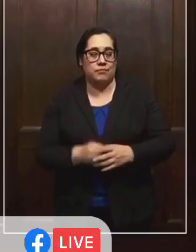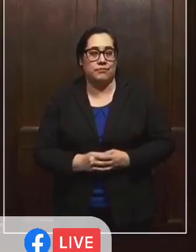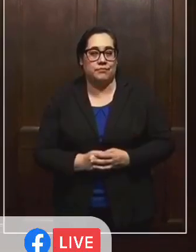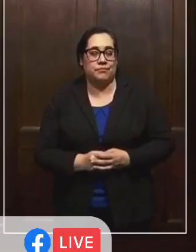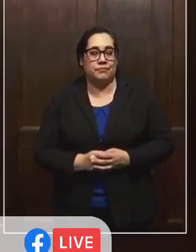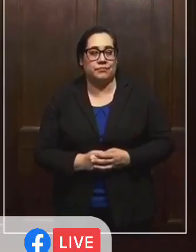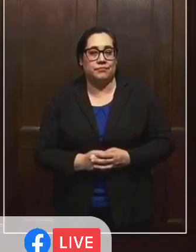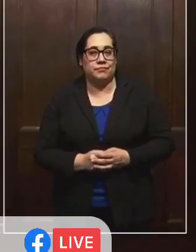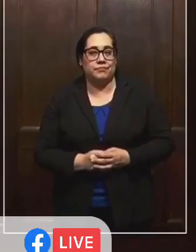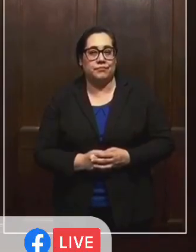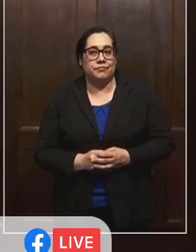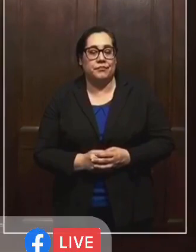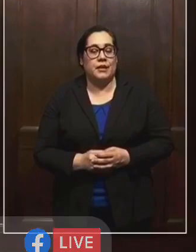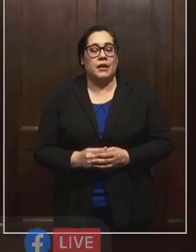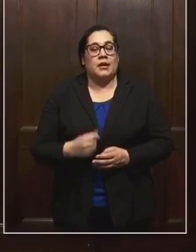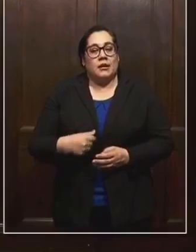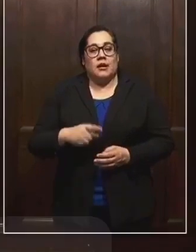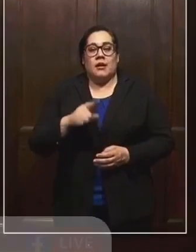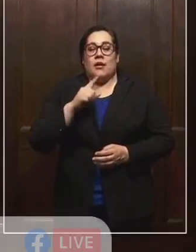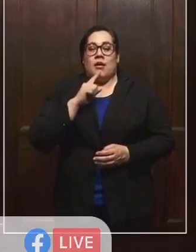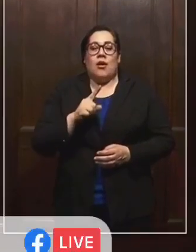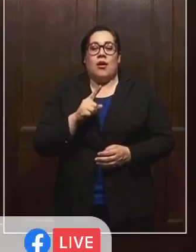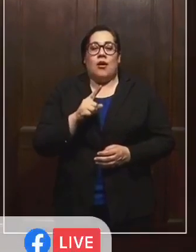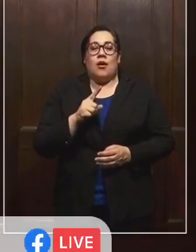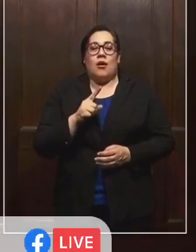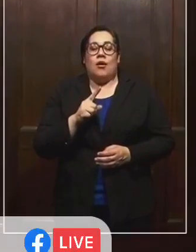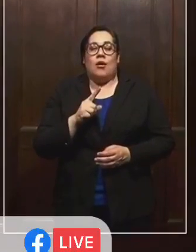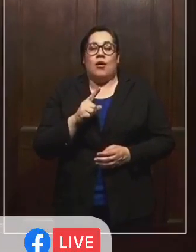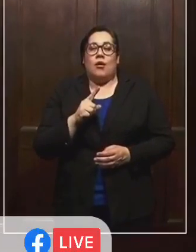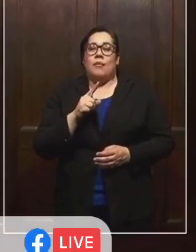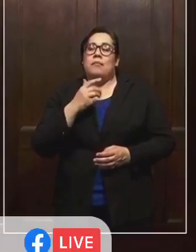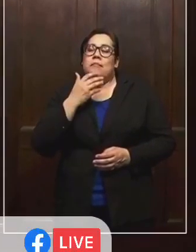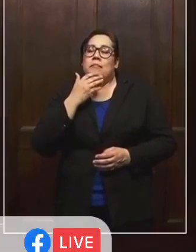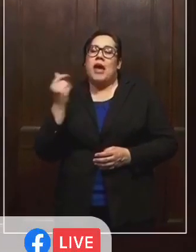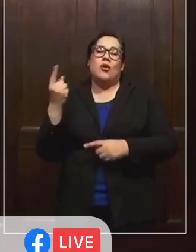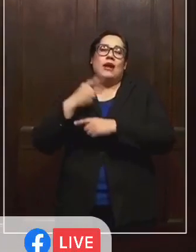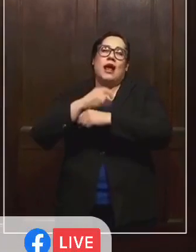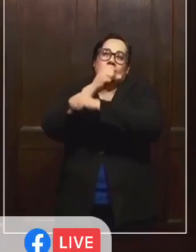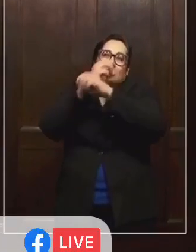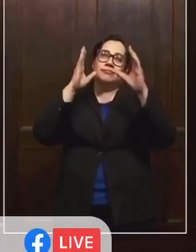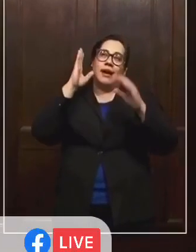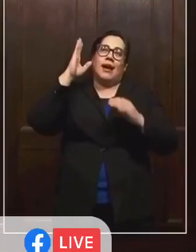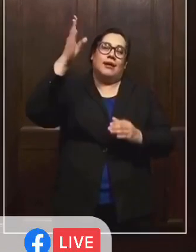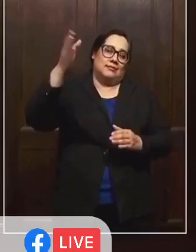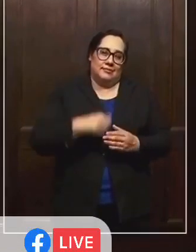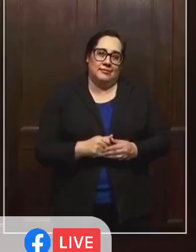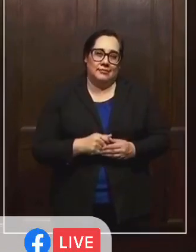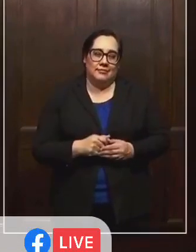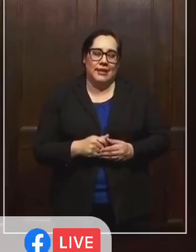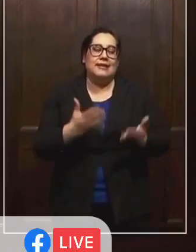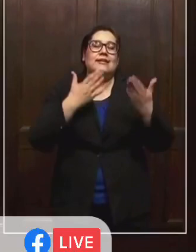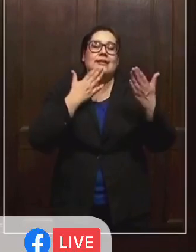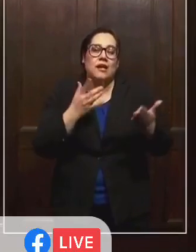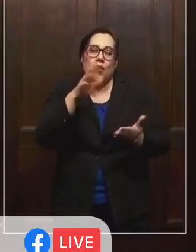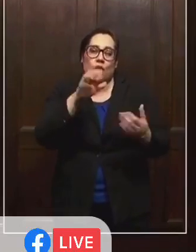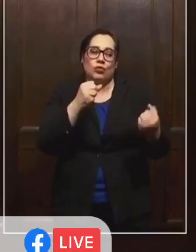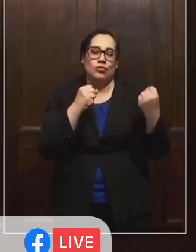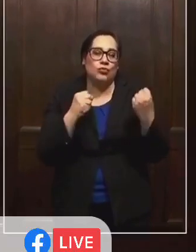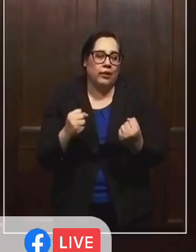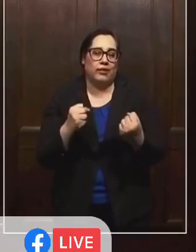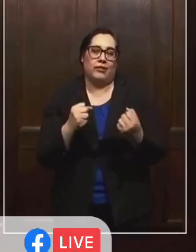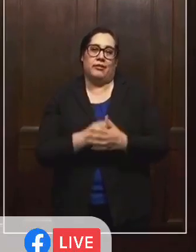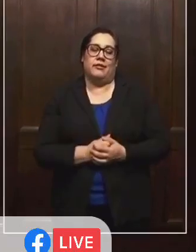Hay 10 mejores en las próximas semanas. Y gracias por su fortaleza durante